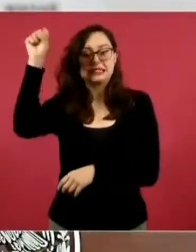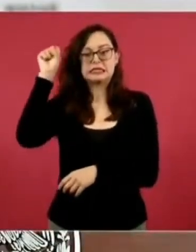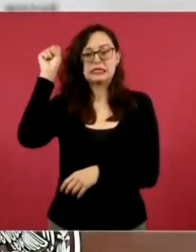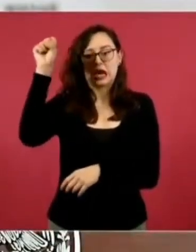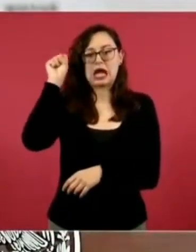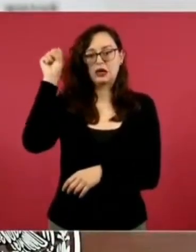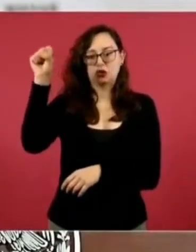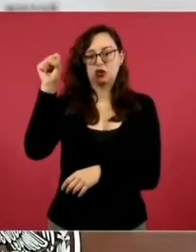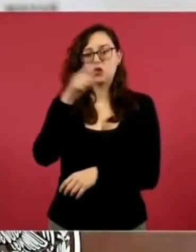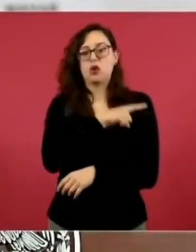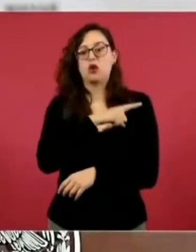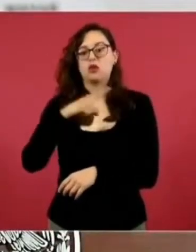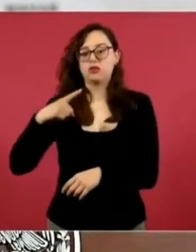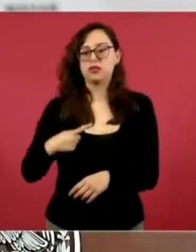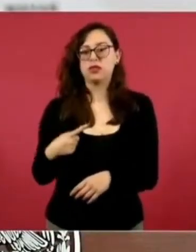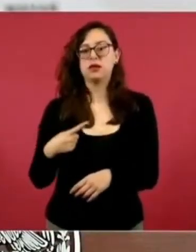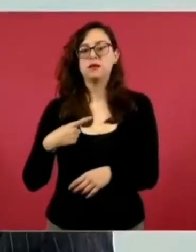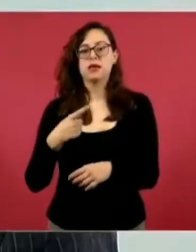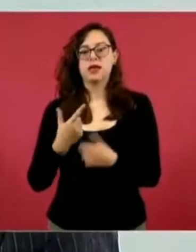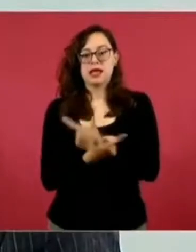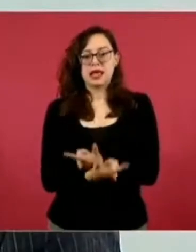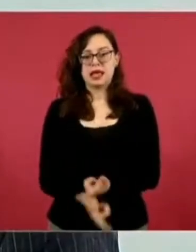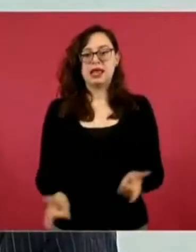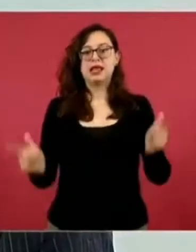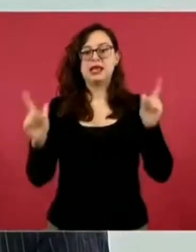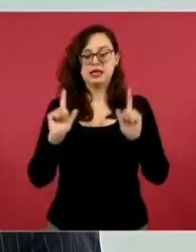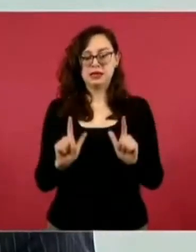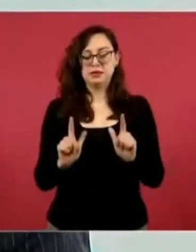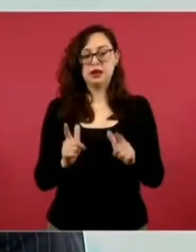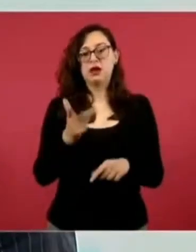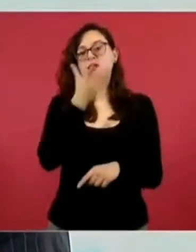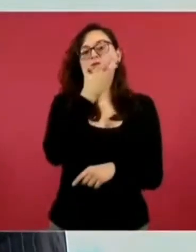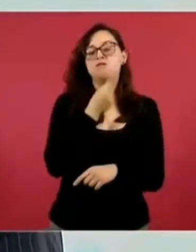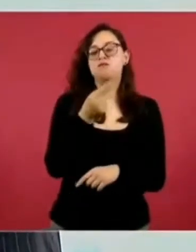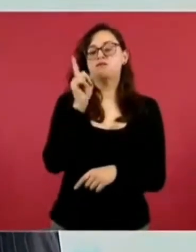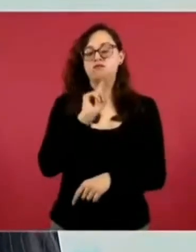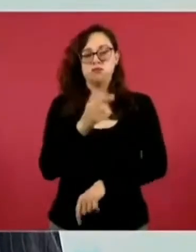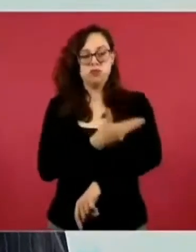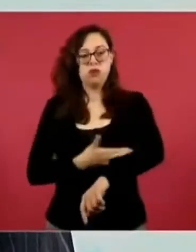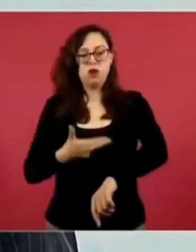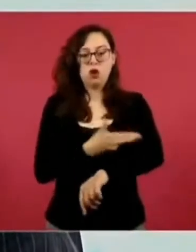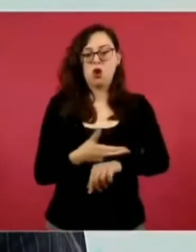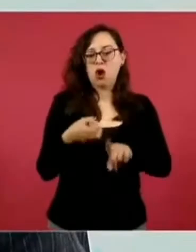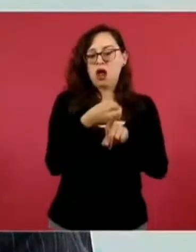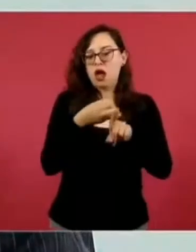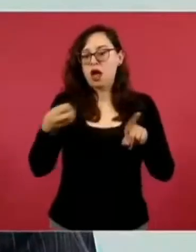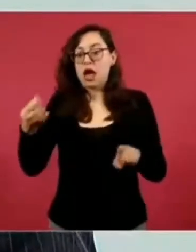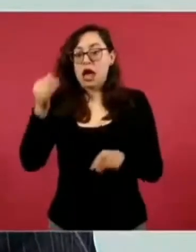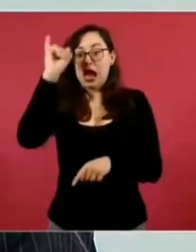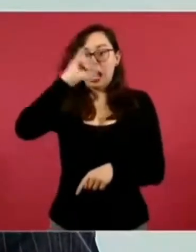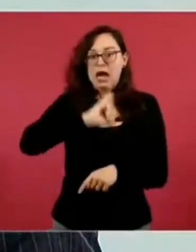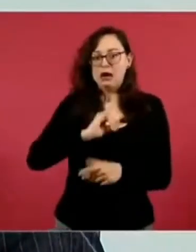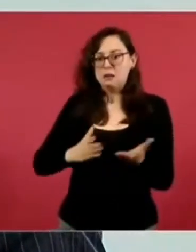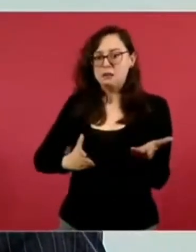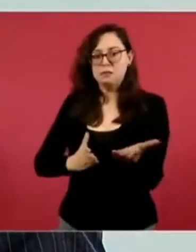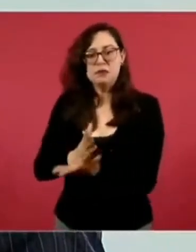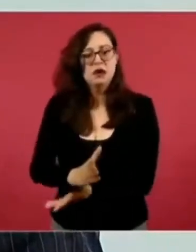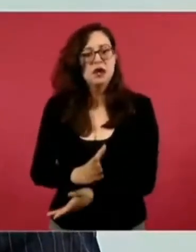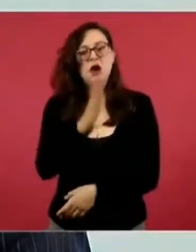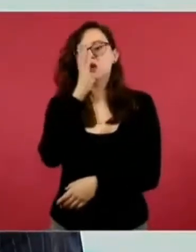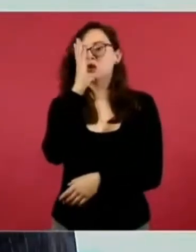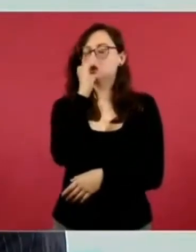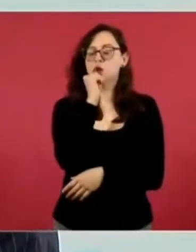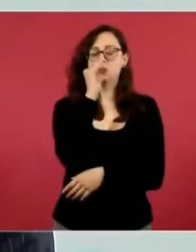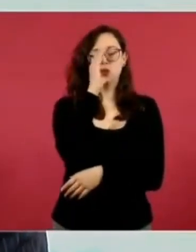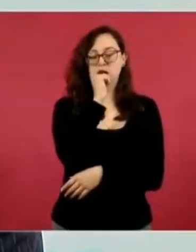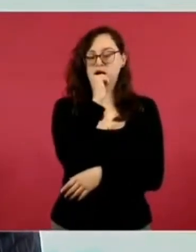autoridades o de los patrones en la organización de las y los trabajadores. Ya no se ponen ni se imponen ni tampoco se